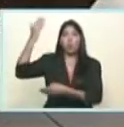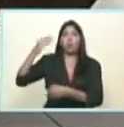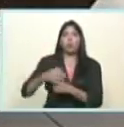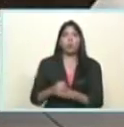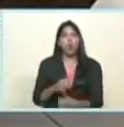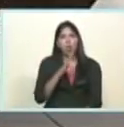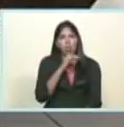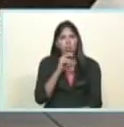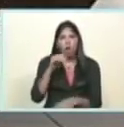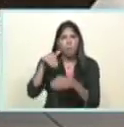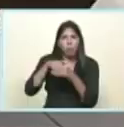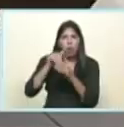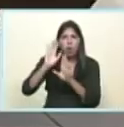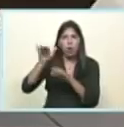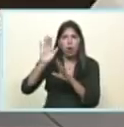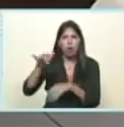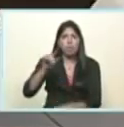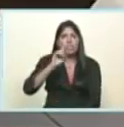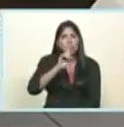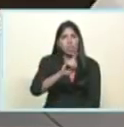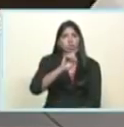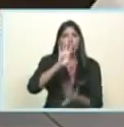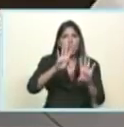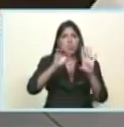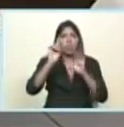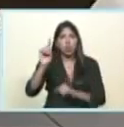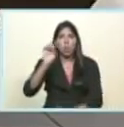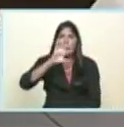191 países que lo apoyen. Solo